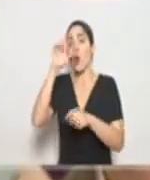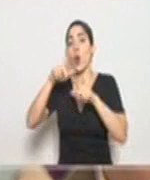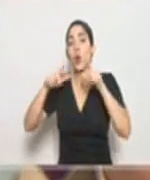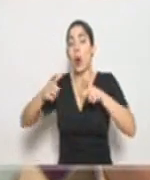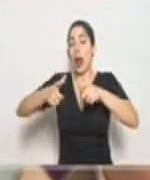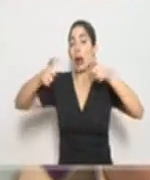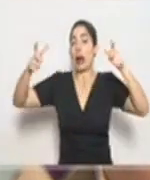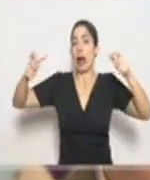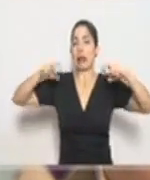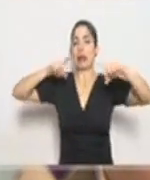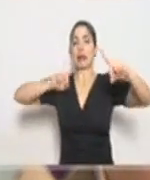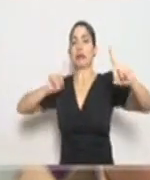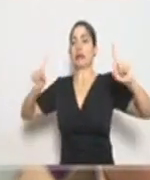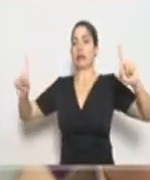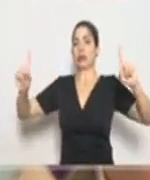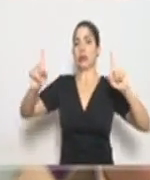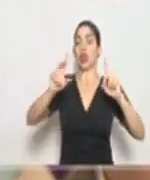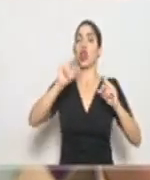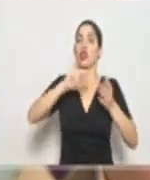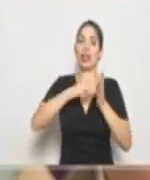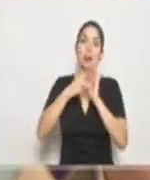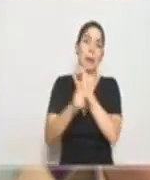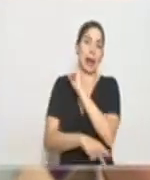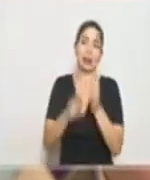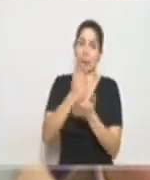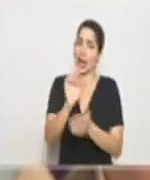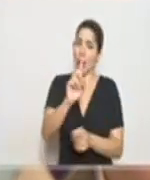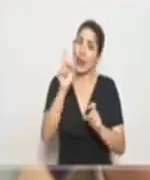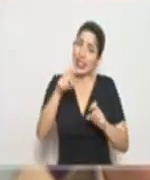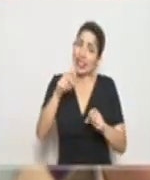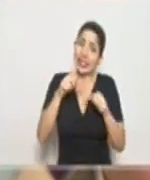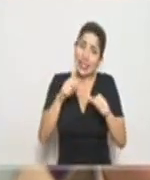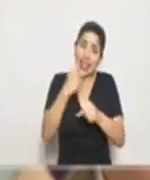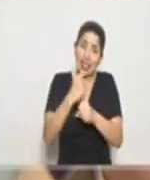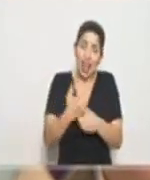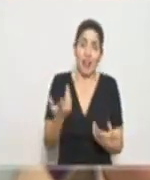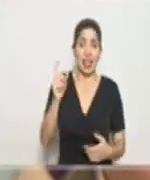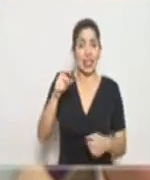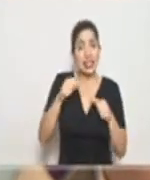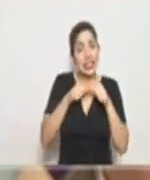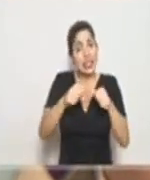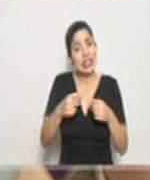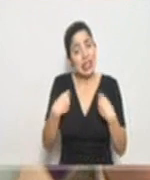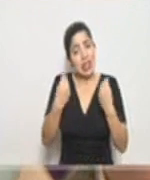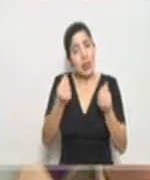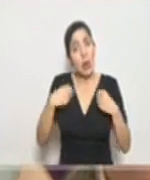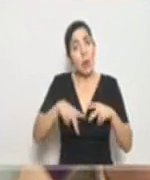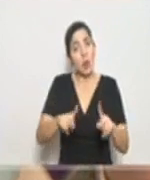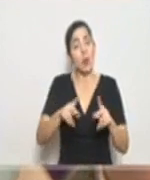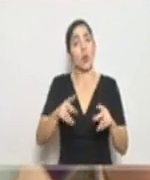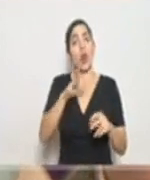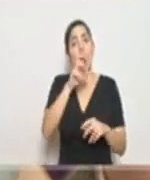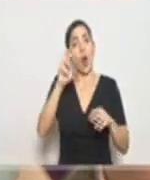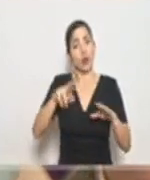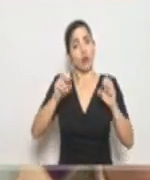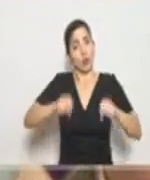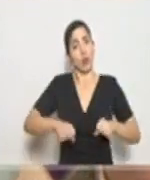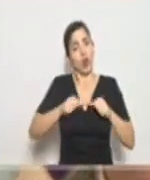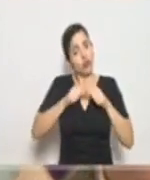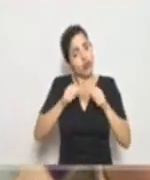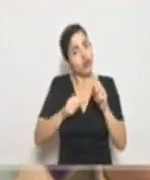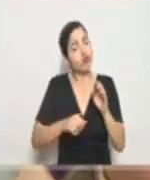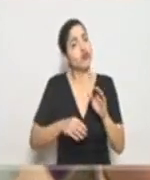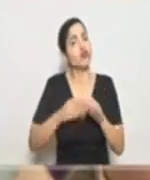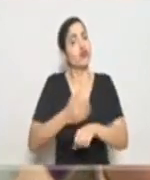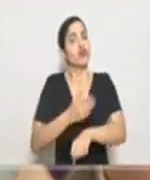abiertos, como les digo no se trata de parar al país, tenemos que seguir trabajando, tenemos que seguir permitiendo que el nivel que nos permita Costa Rica salir adelante no